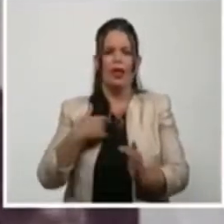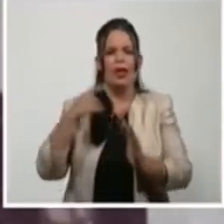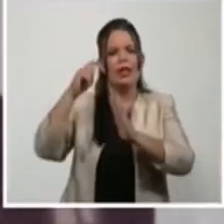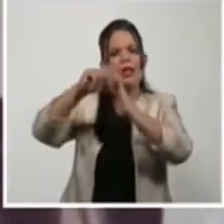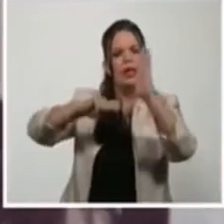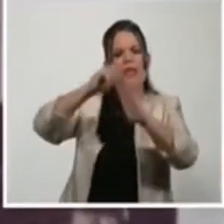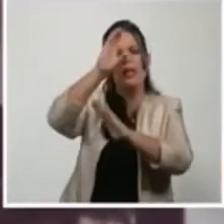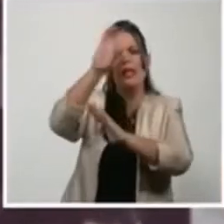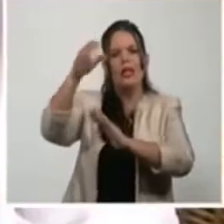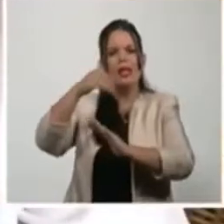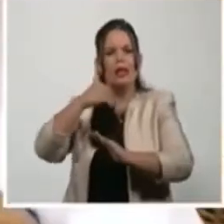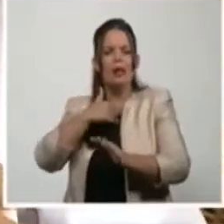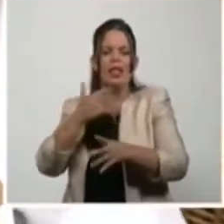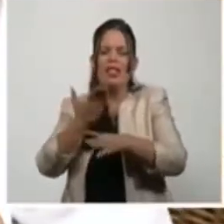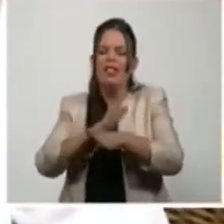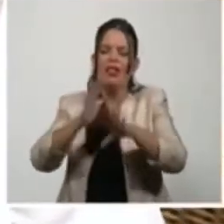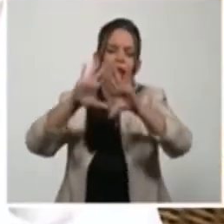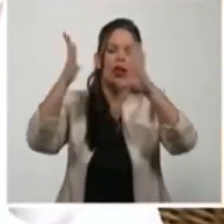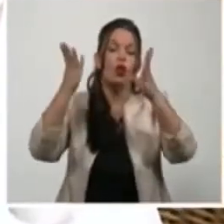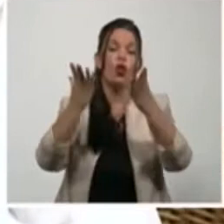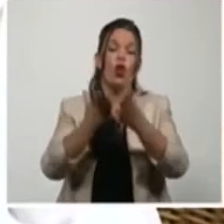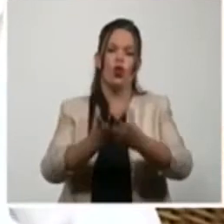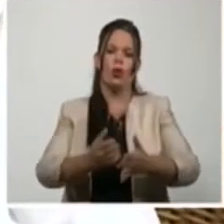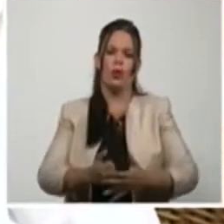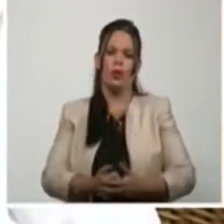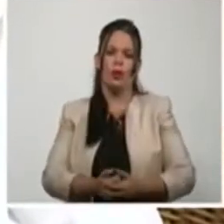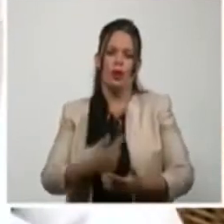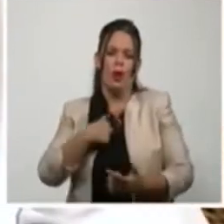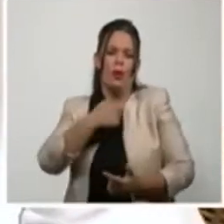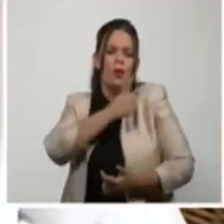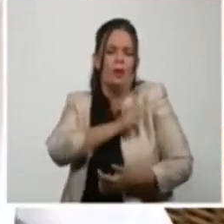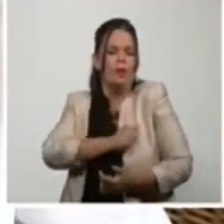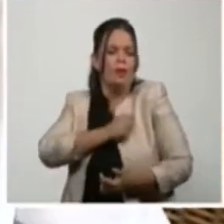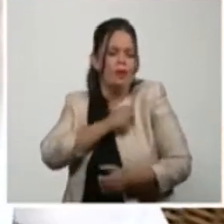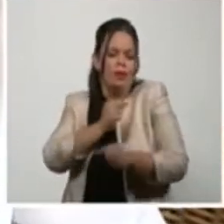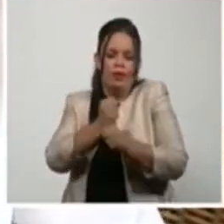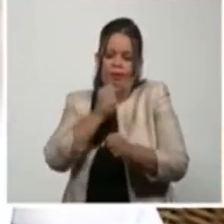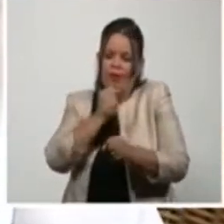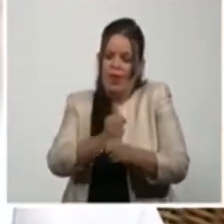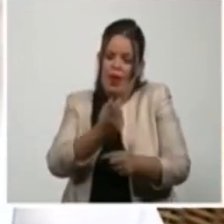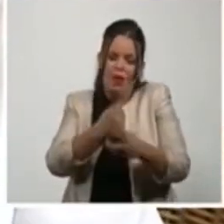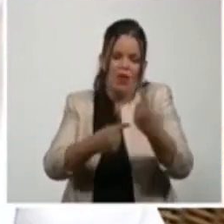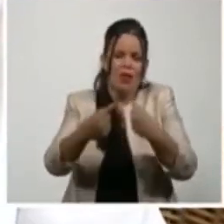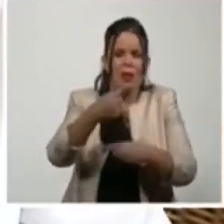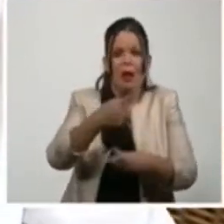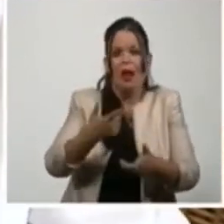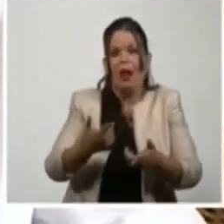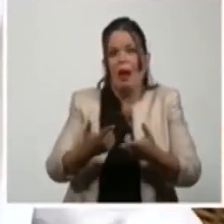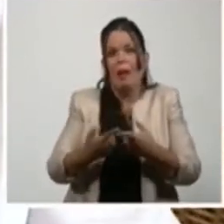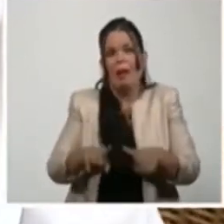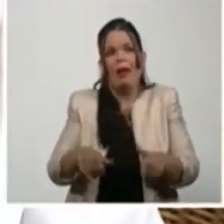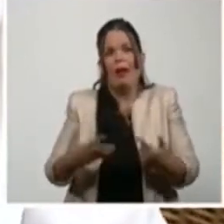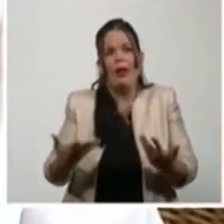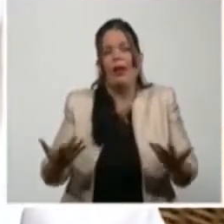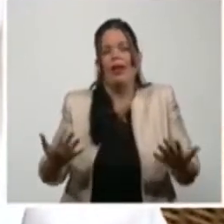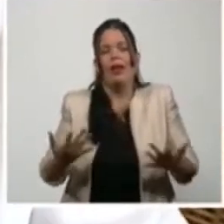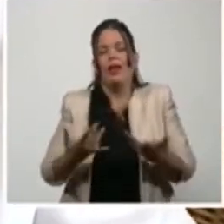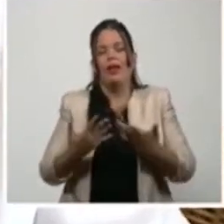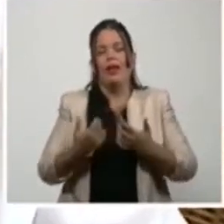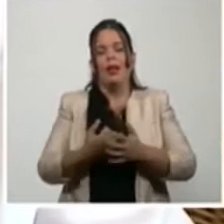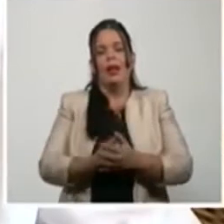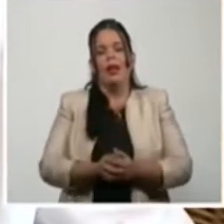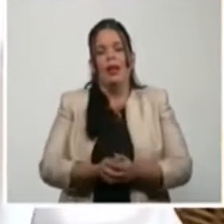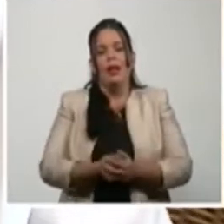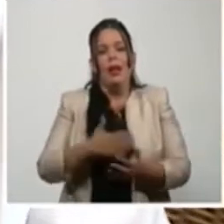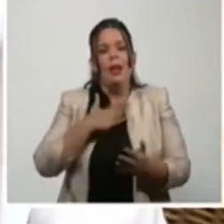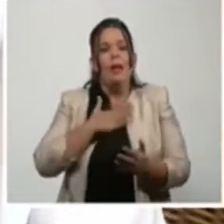por no decir todas las cosas. Mi vocación principal, pero tampoco, porque escribir para